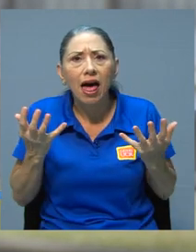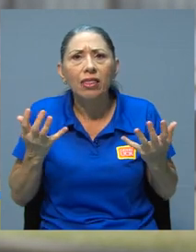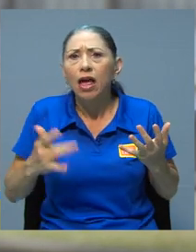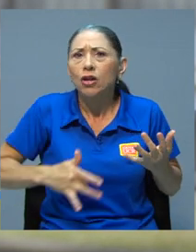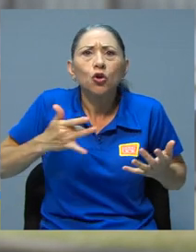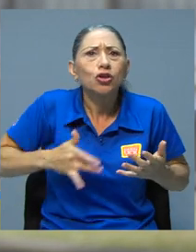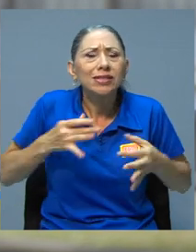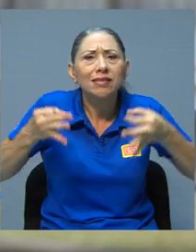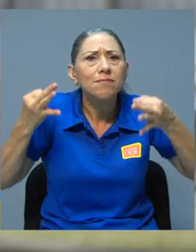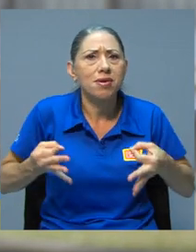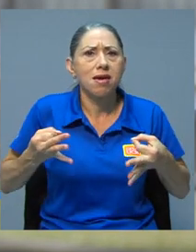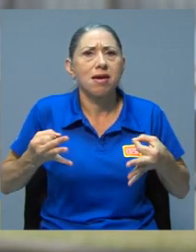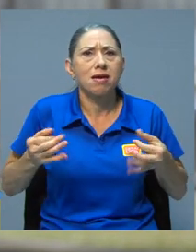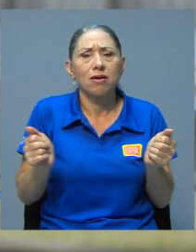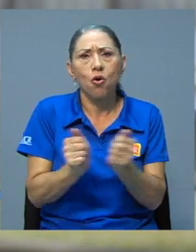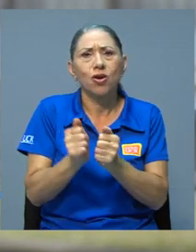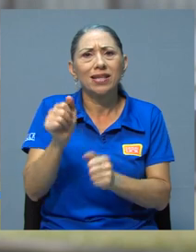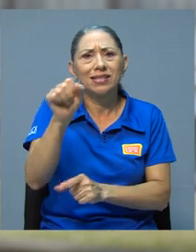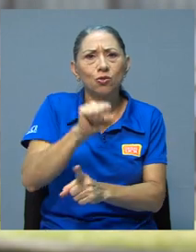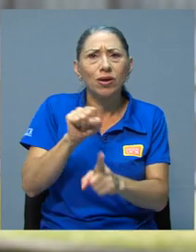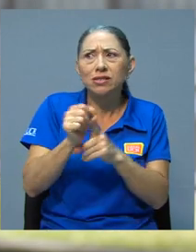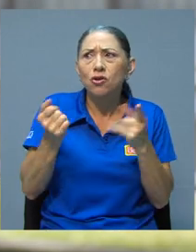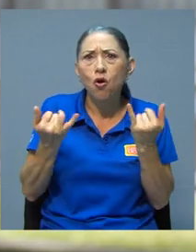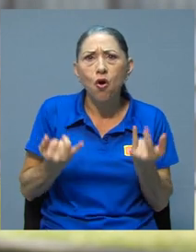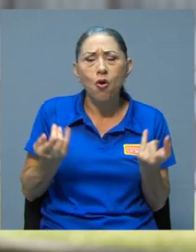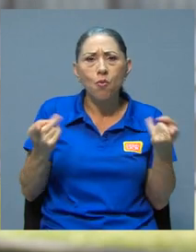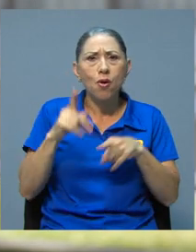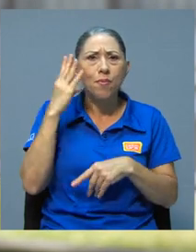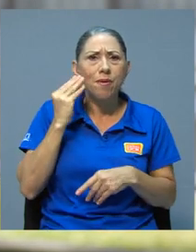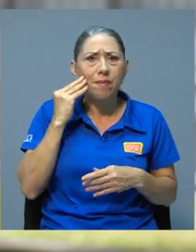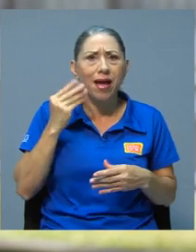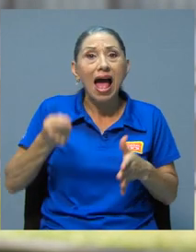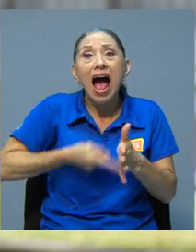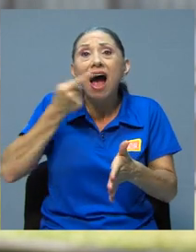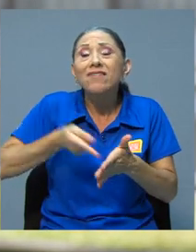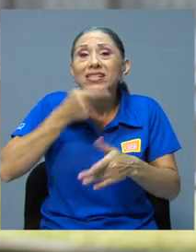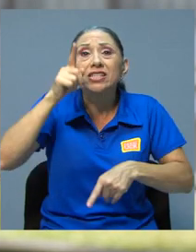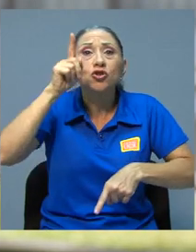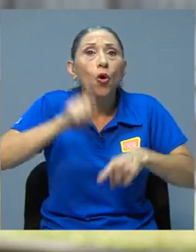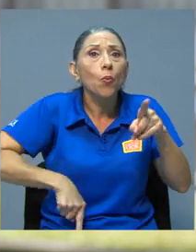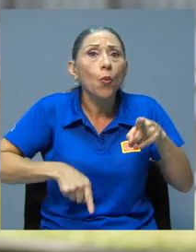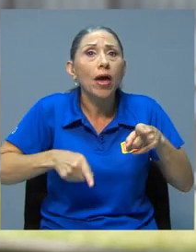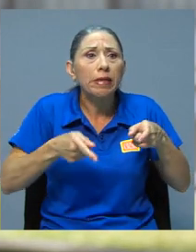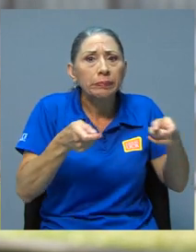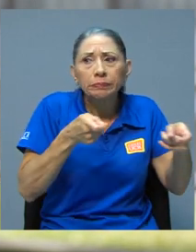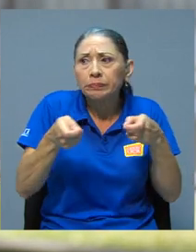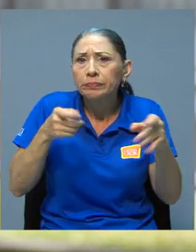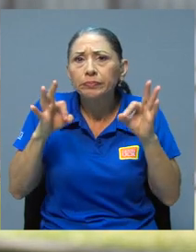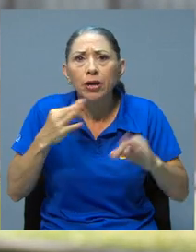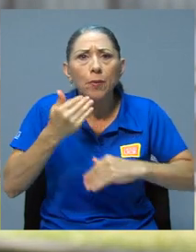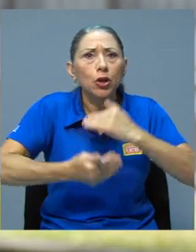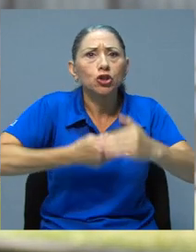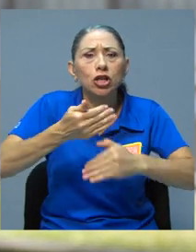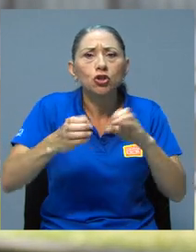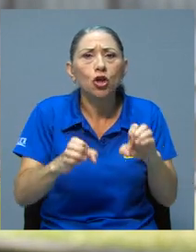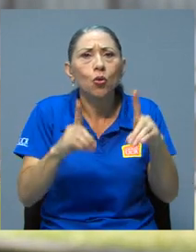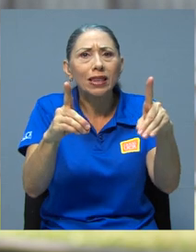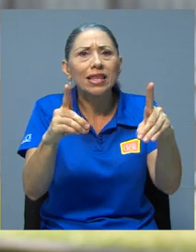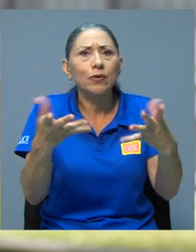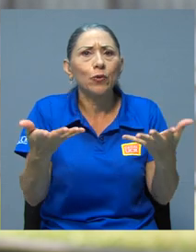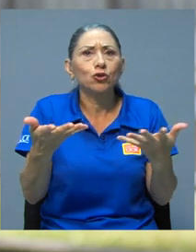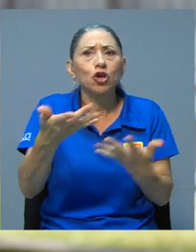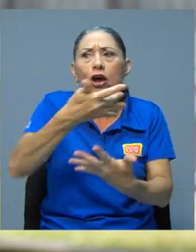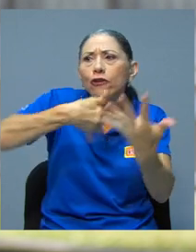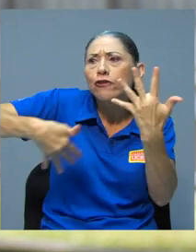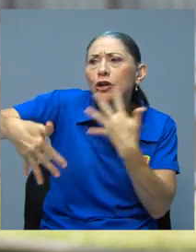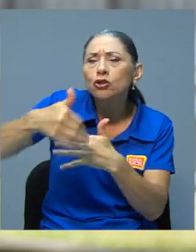sentirse bien, ¿verdad? Con esta situación, el no poder manejar a veces los procesos educativos a través la relación con